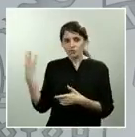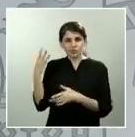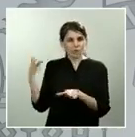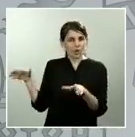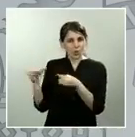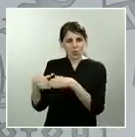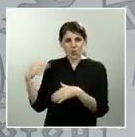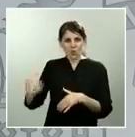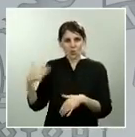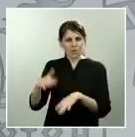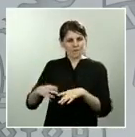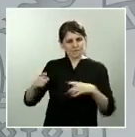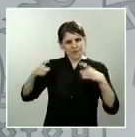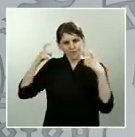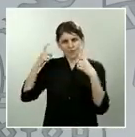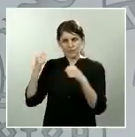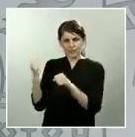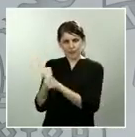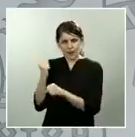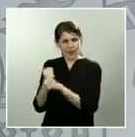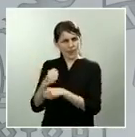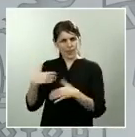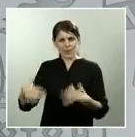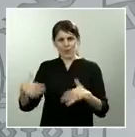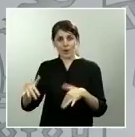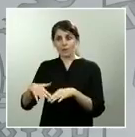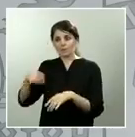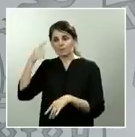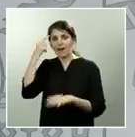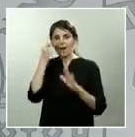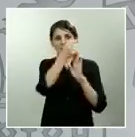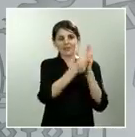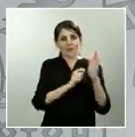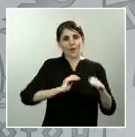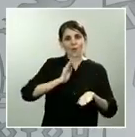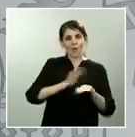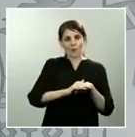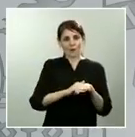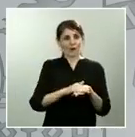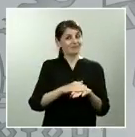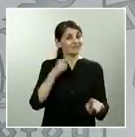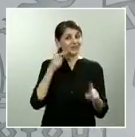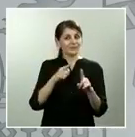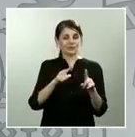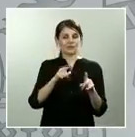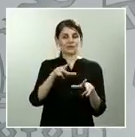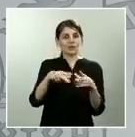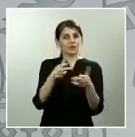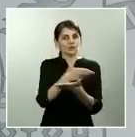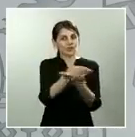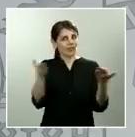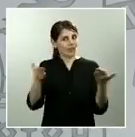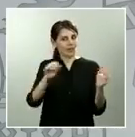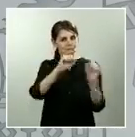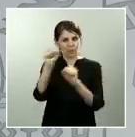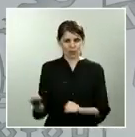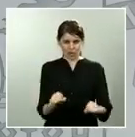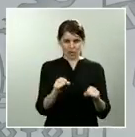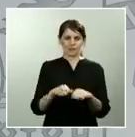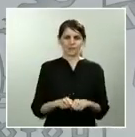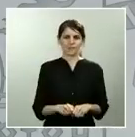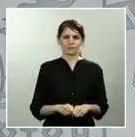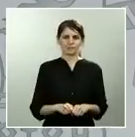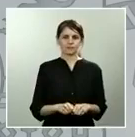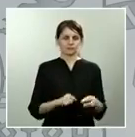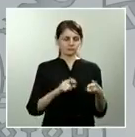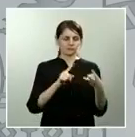mundo conozca, cumpla sus tareas y, por tanto, se pueda proteger al conjunto de la población. Y la tercera pregunta, que me formula